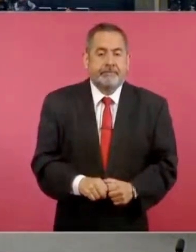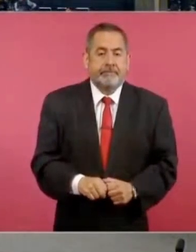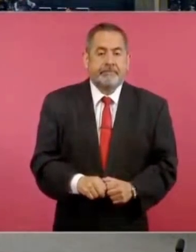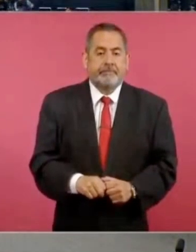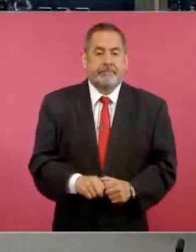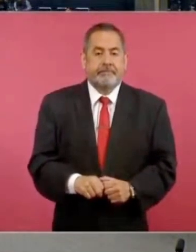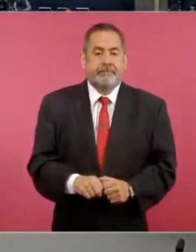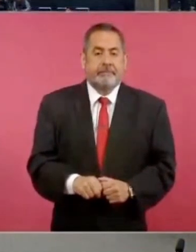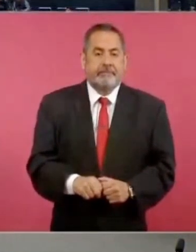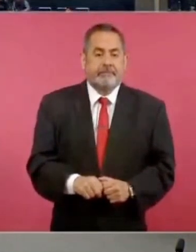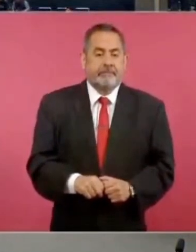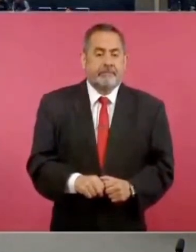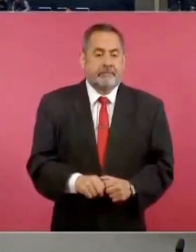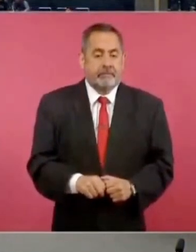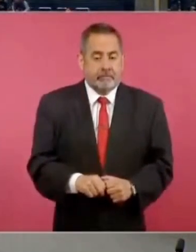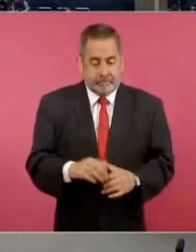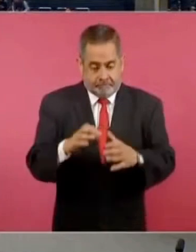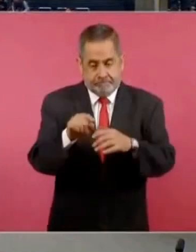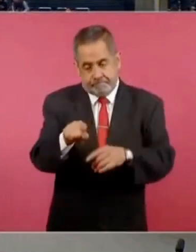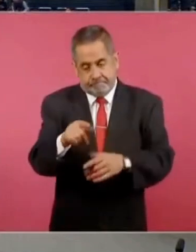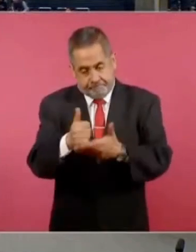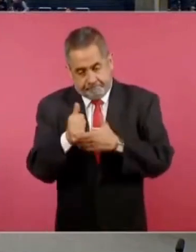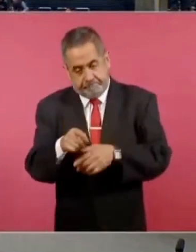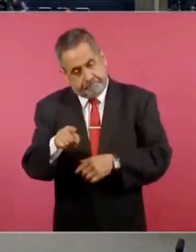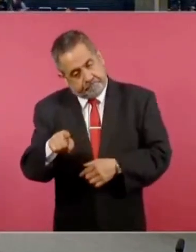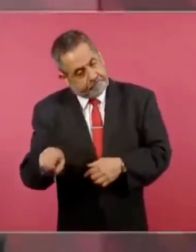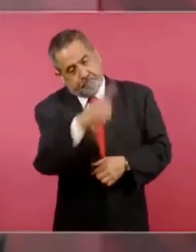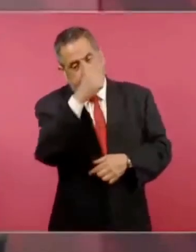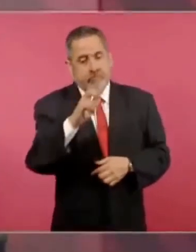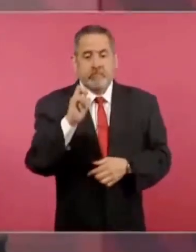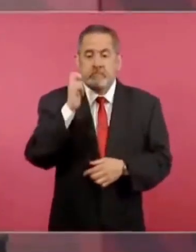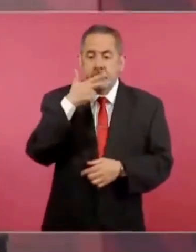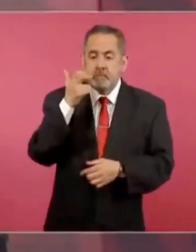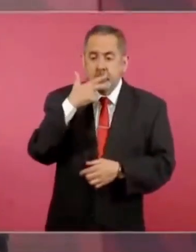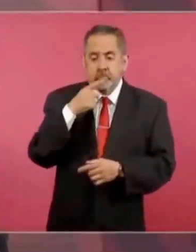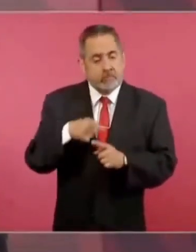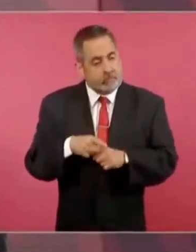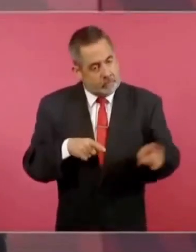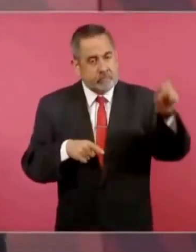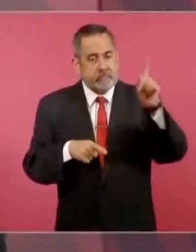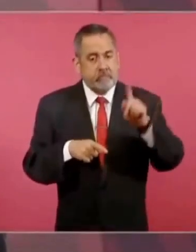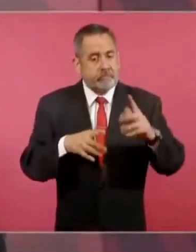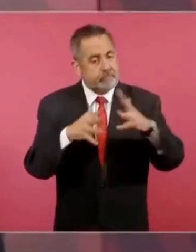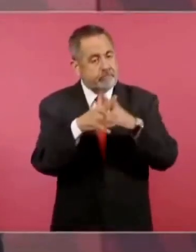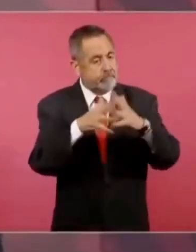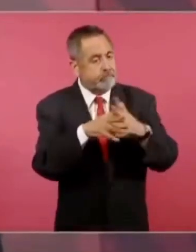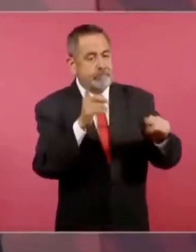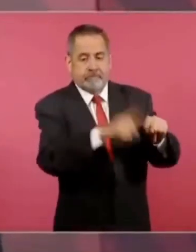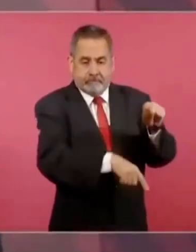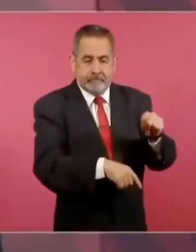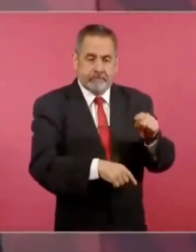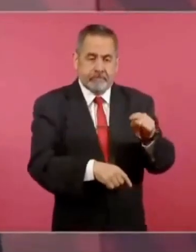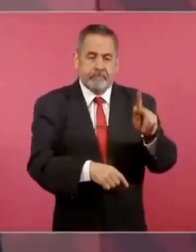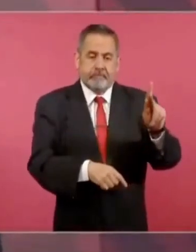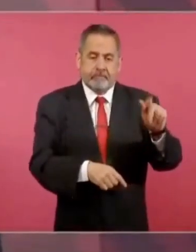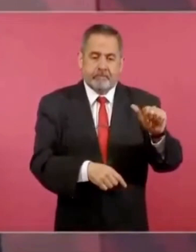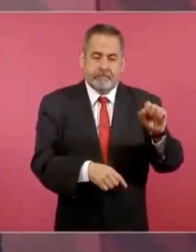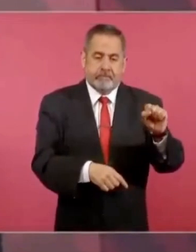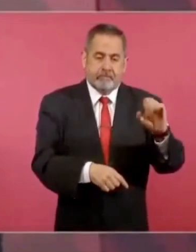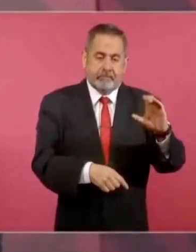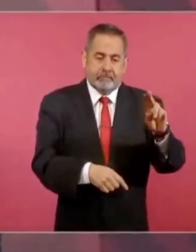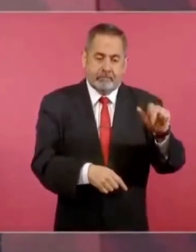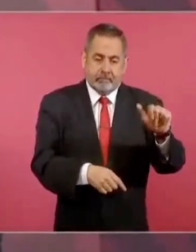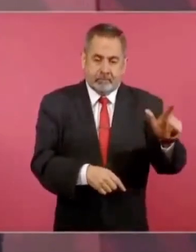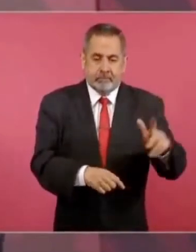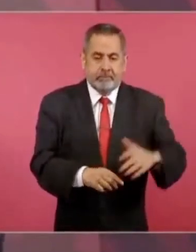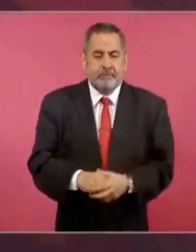Y lo manda a Chihuahua y